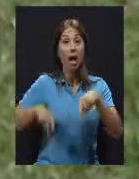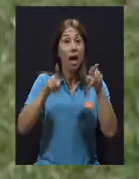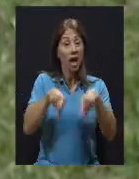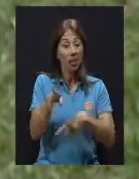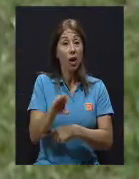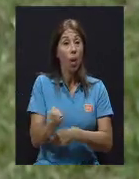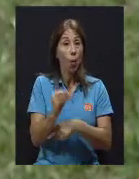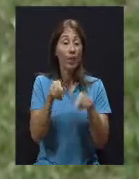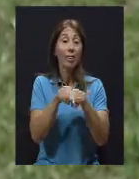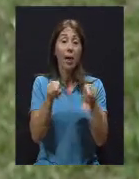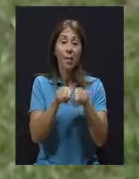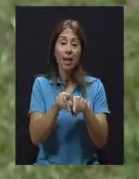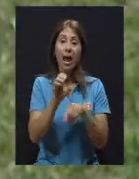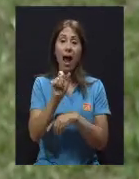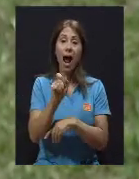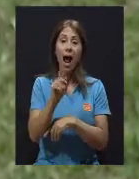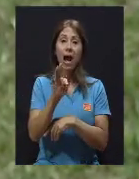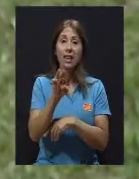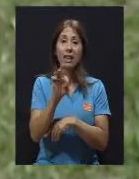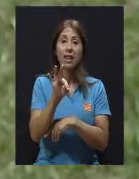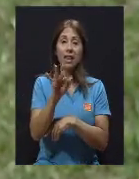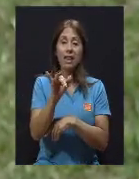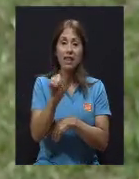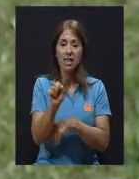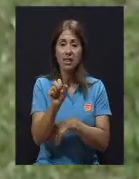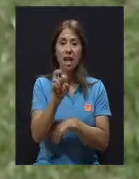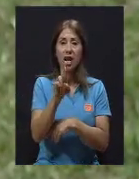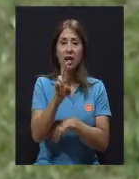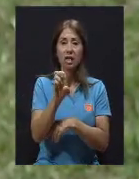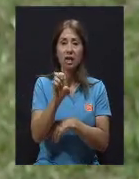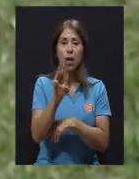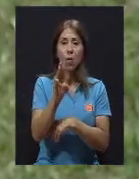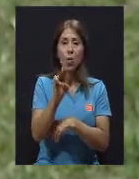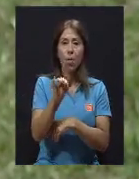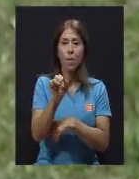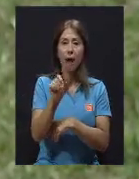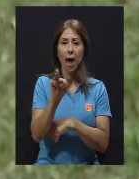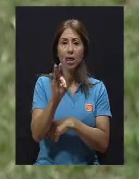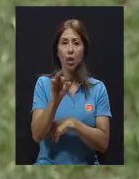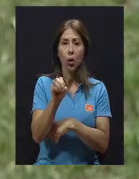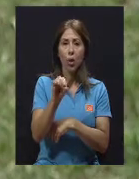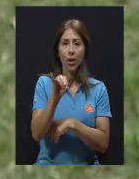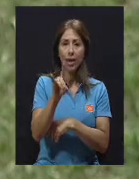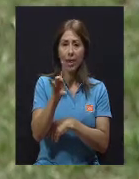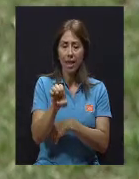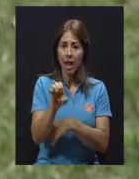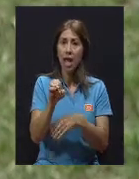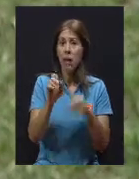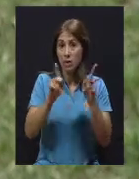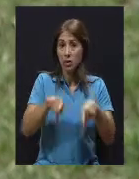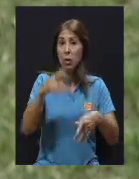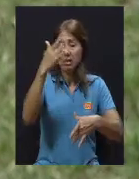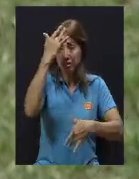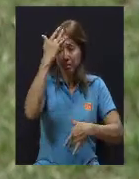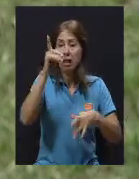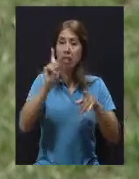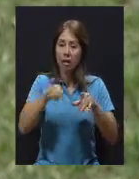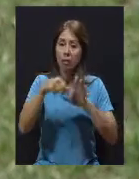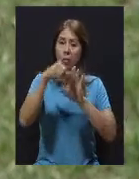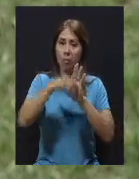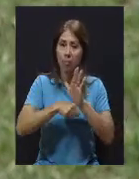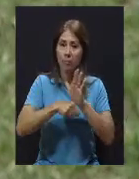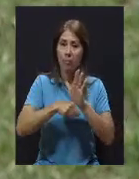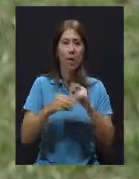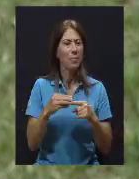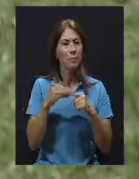artritis reumatoidea y todo eso que ha desgastado el cartílago y entonces tienen que someterse. Primordialmente los pacientes mayores de 60,